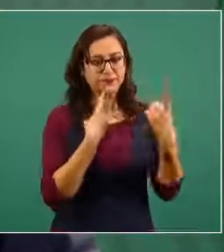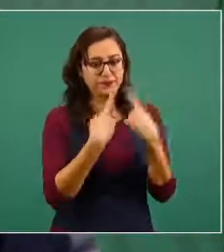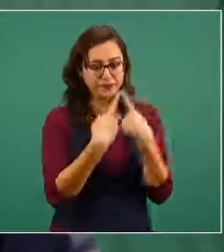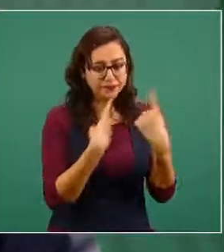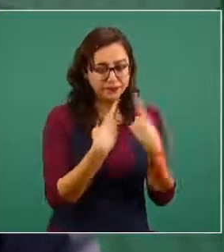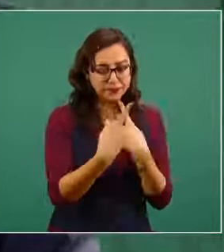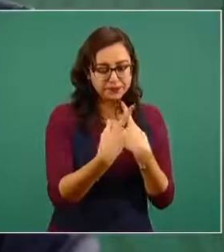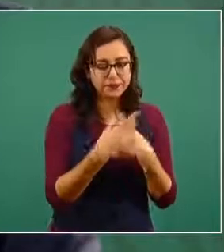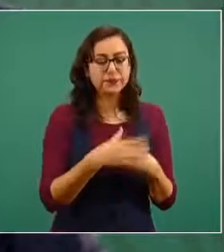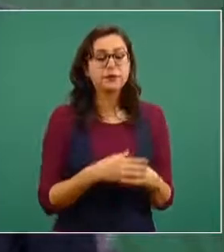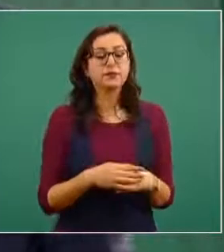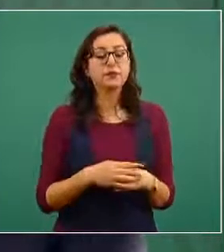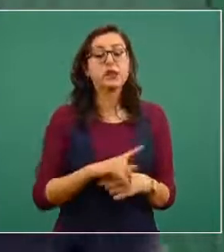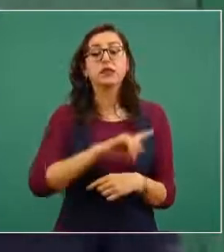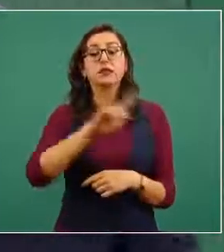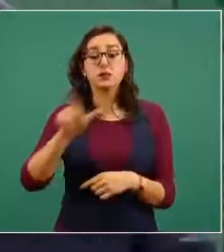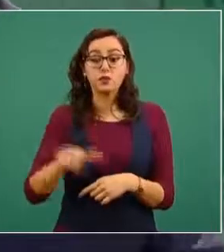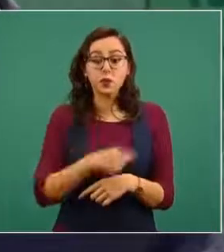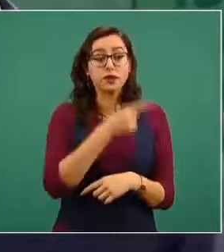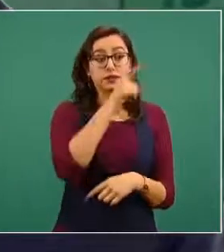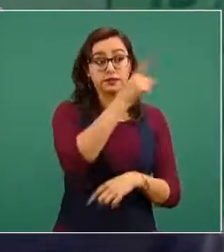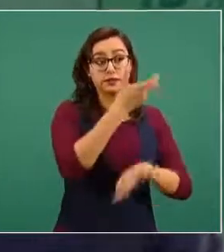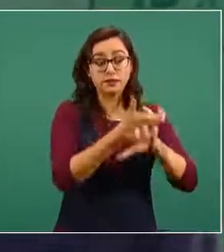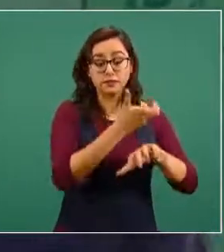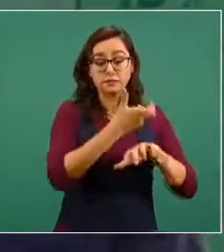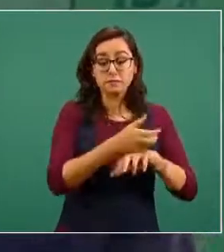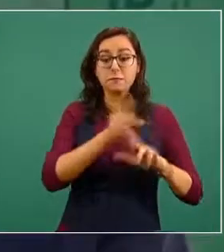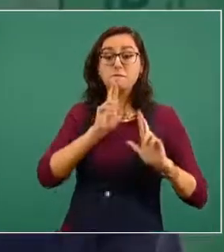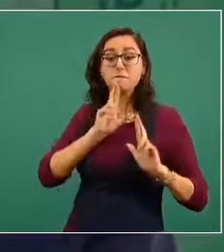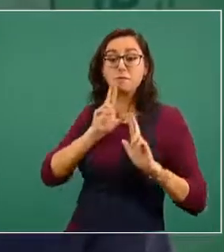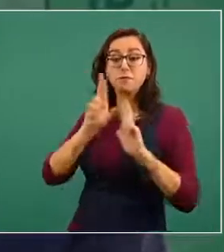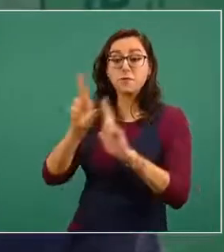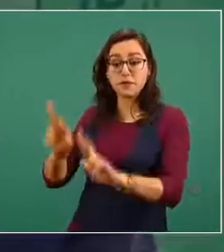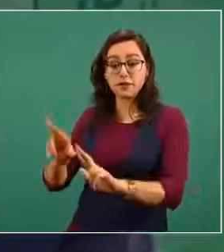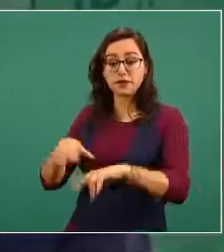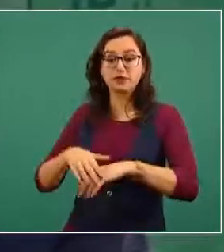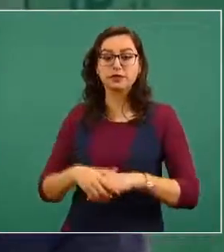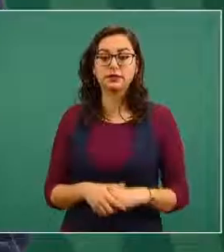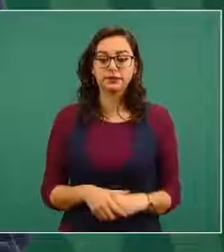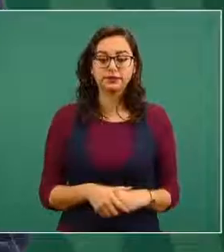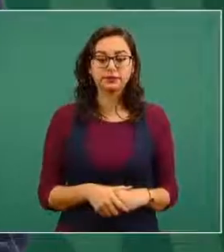la respuesta del gobierno de Estados Unidos, de la Fiscalía General,